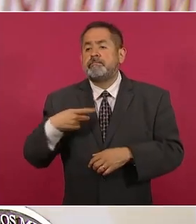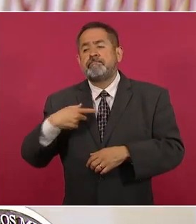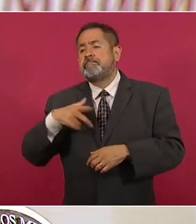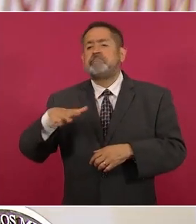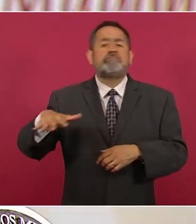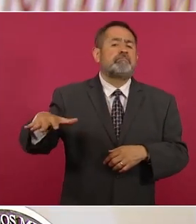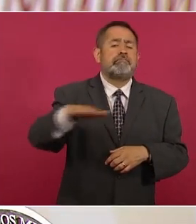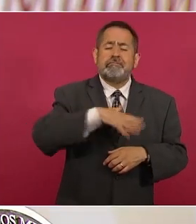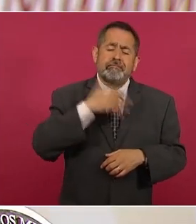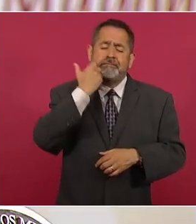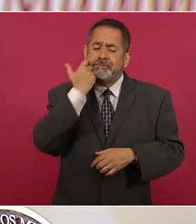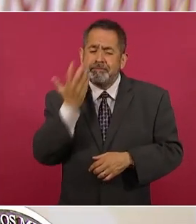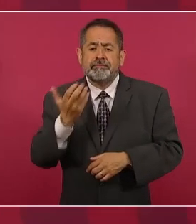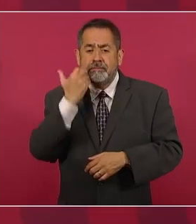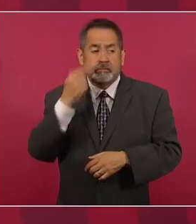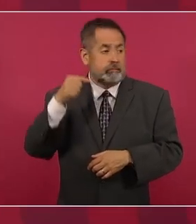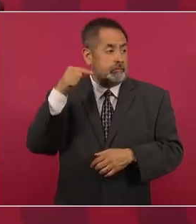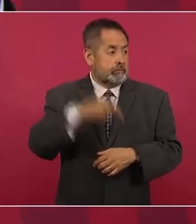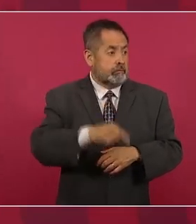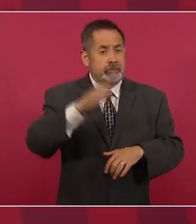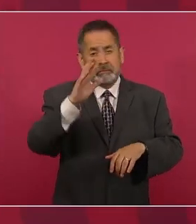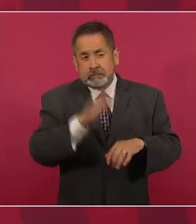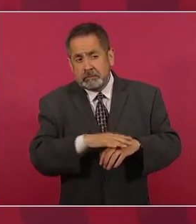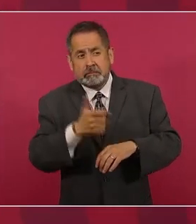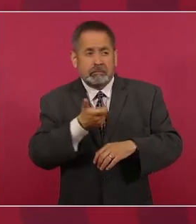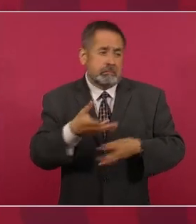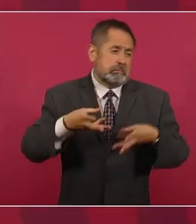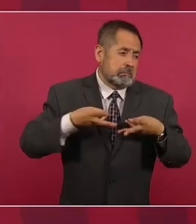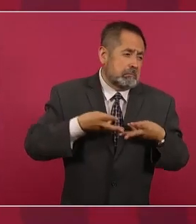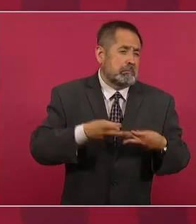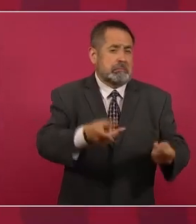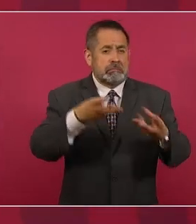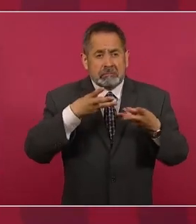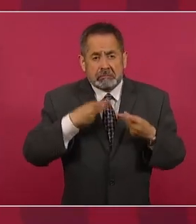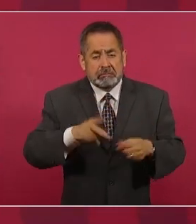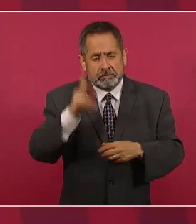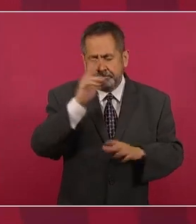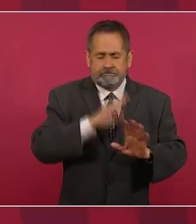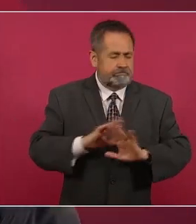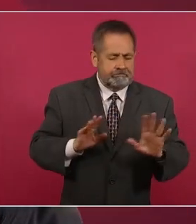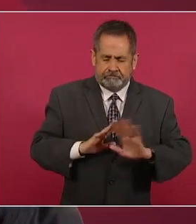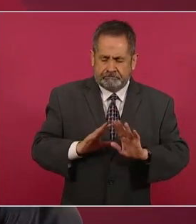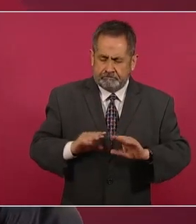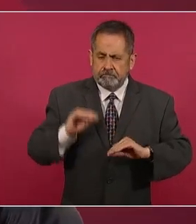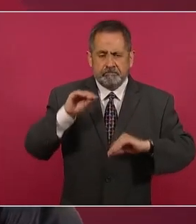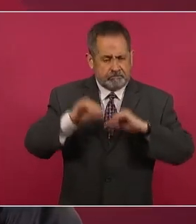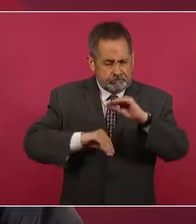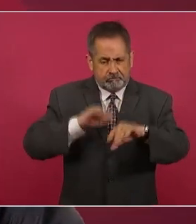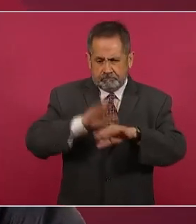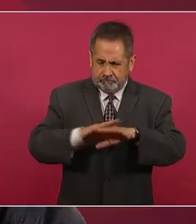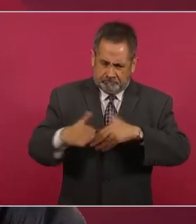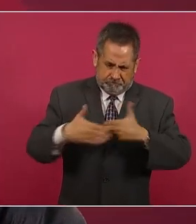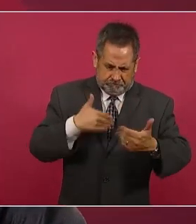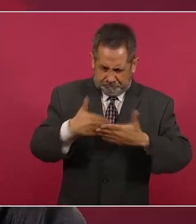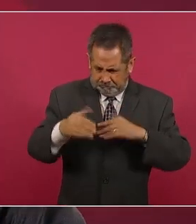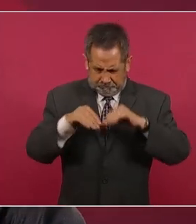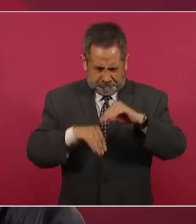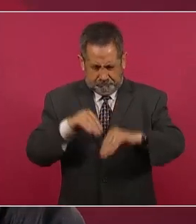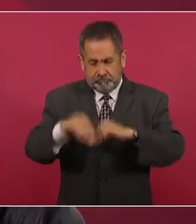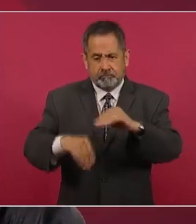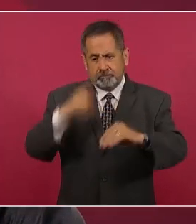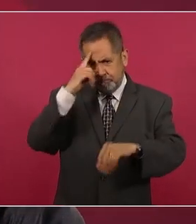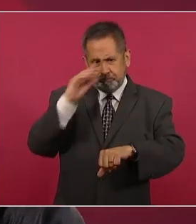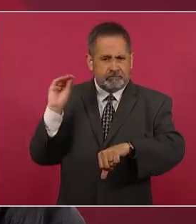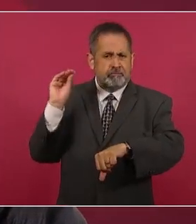dejarán de ser los más caros del mundo y habrá procedimientos modernos para finalmente que se